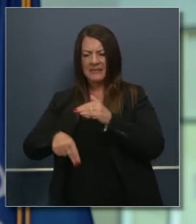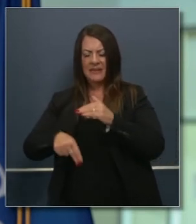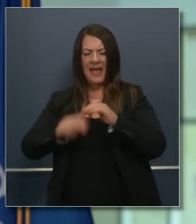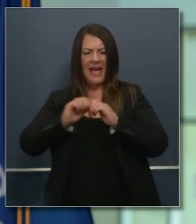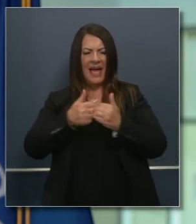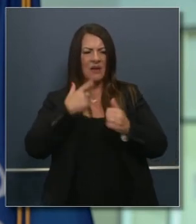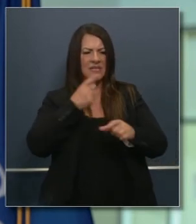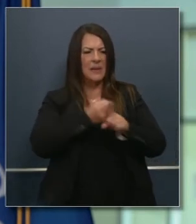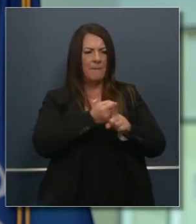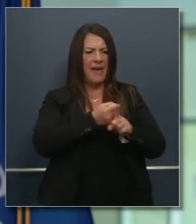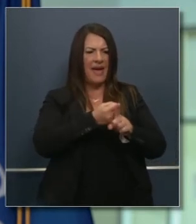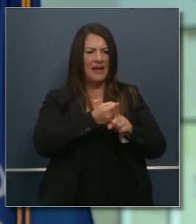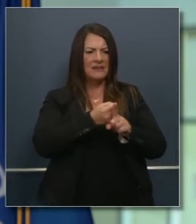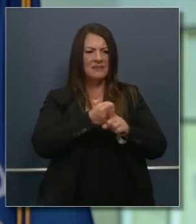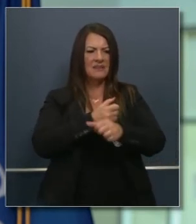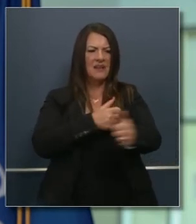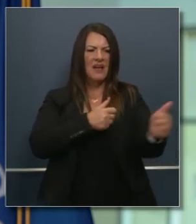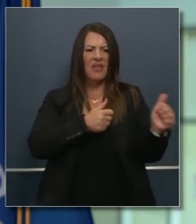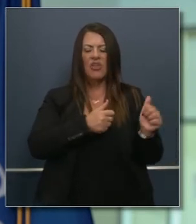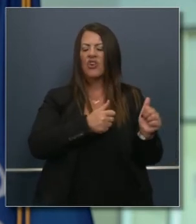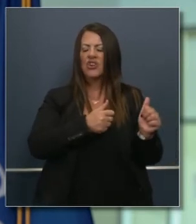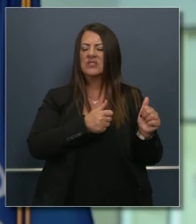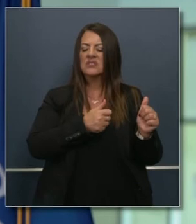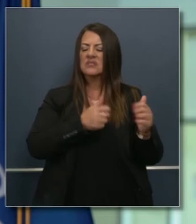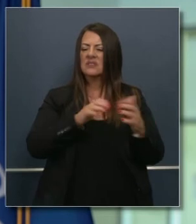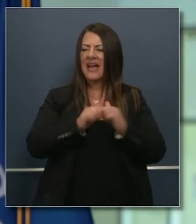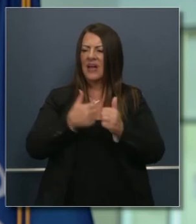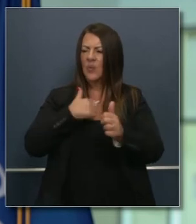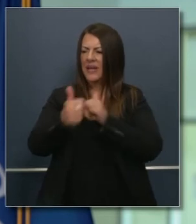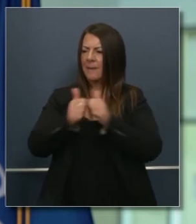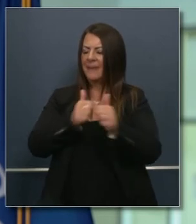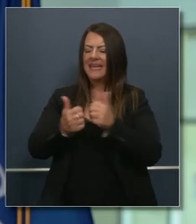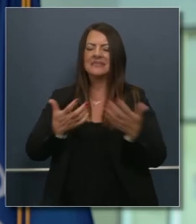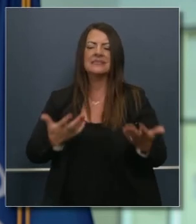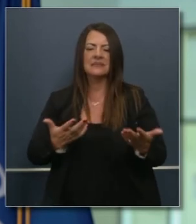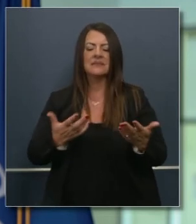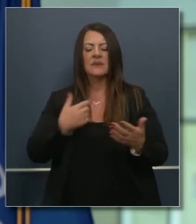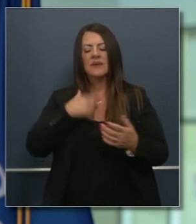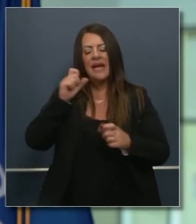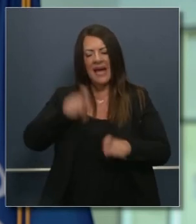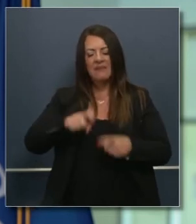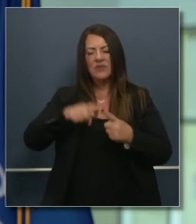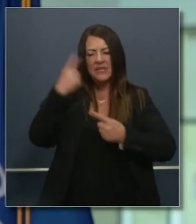y tiene impacto diferente en nuestro ambiente competitivo y diferentes factores